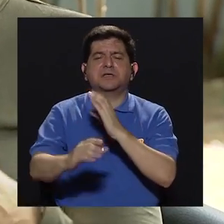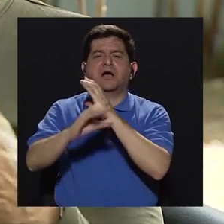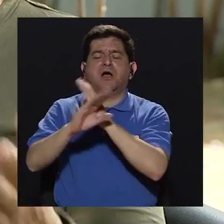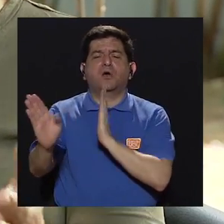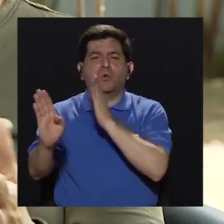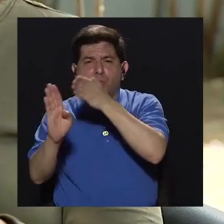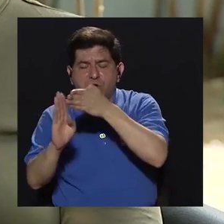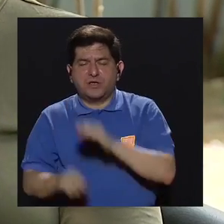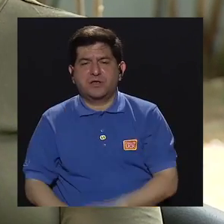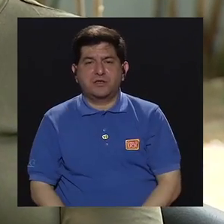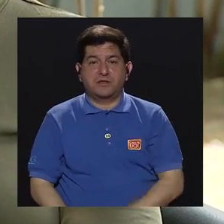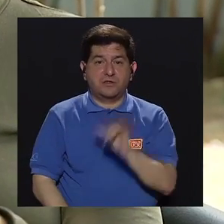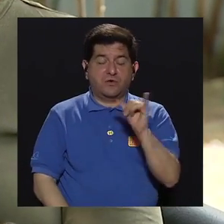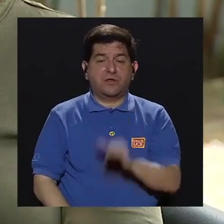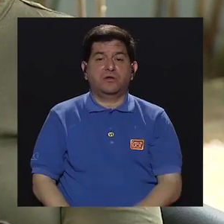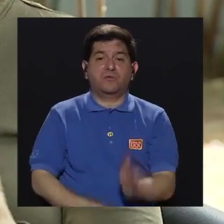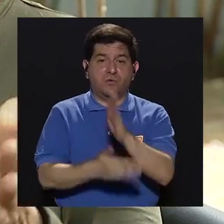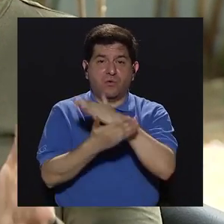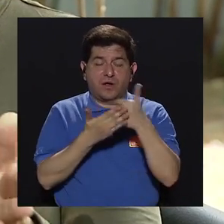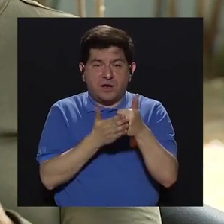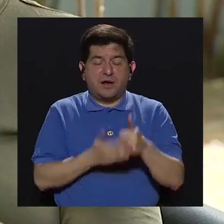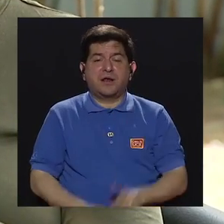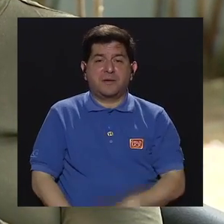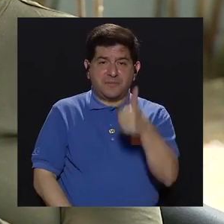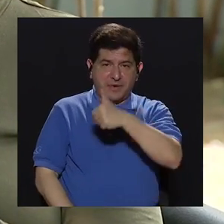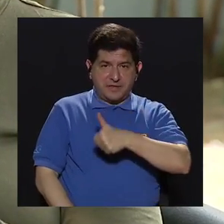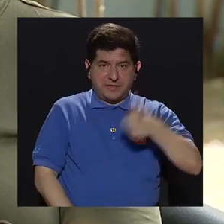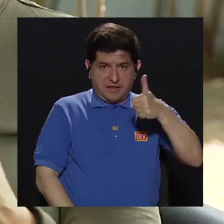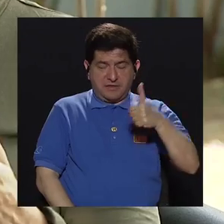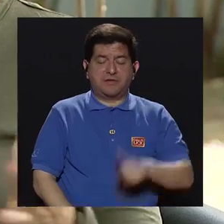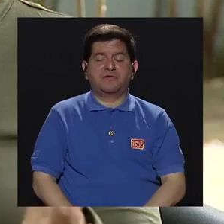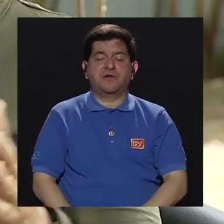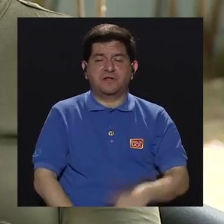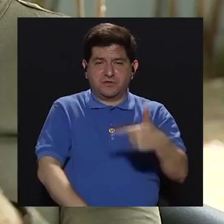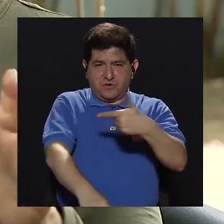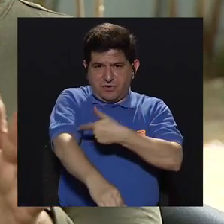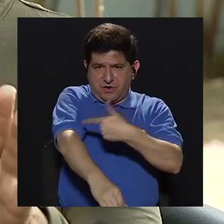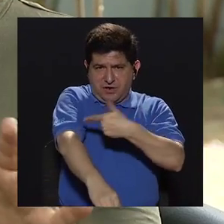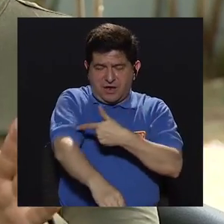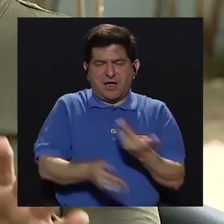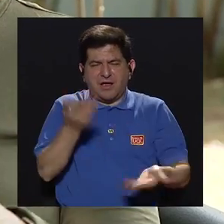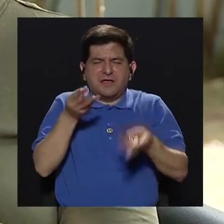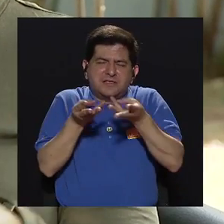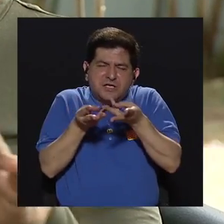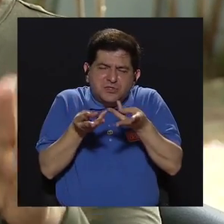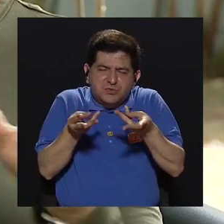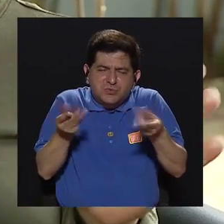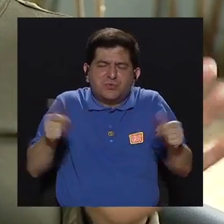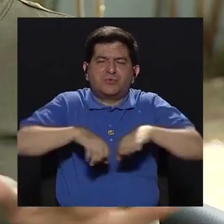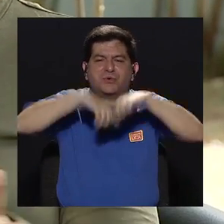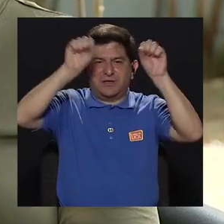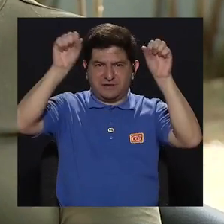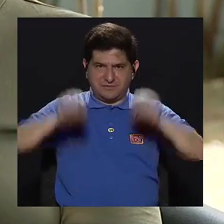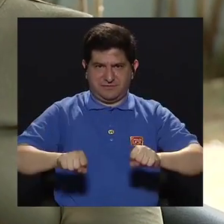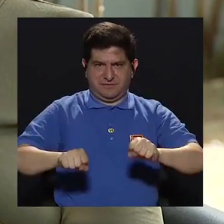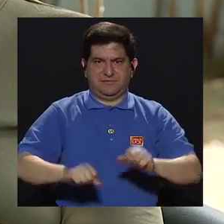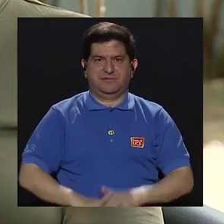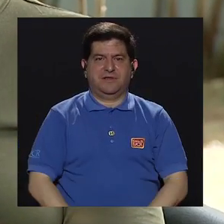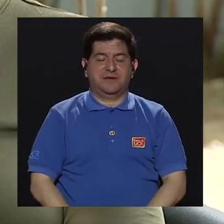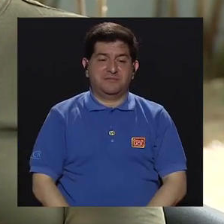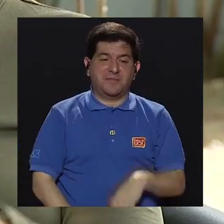la parte rectora, también la parte de rectoría, enfermería, está insertada, un poco difuminado, igual por el sistema